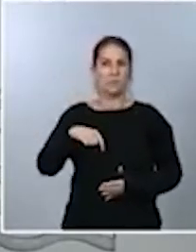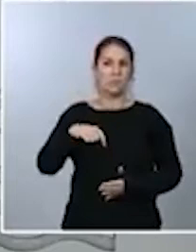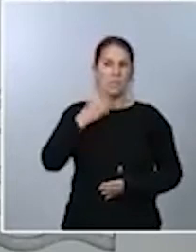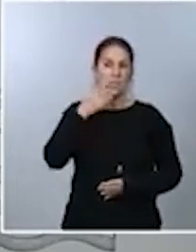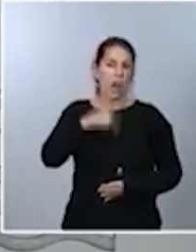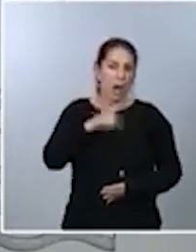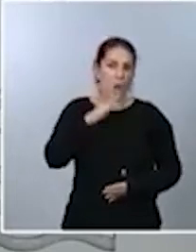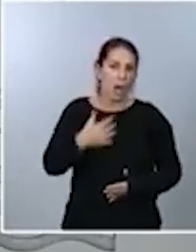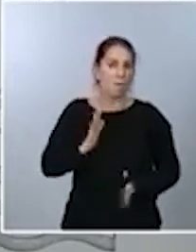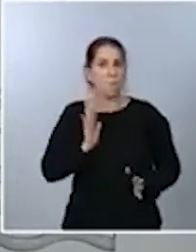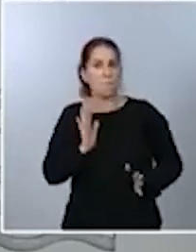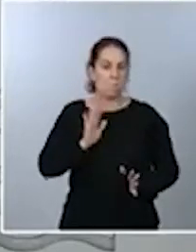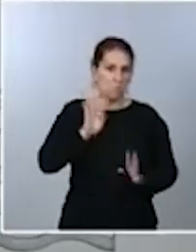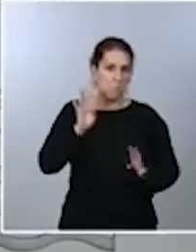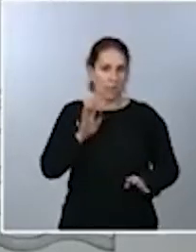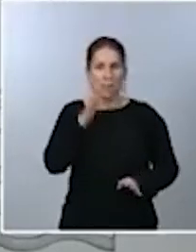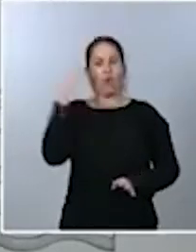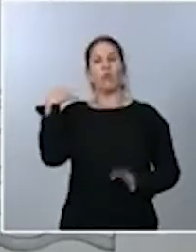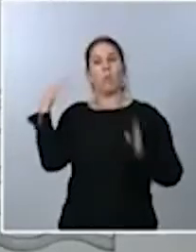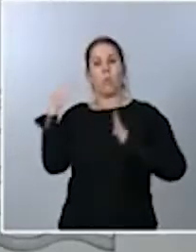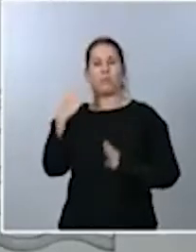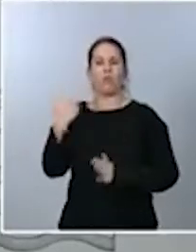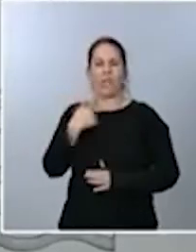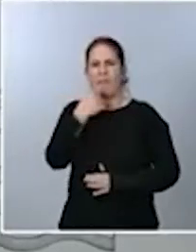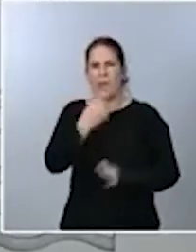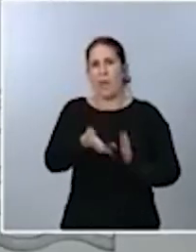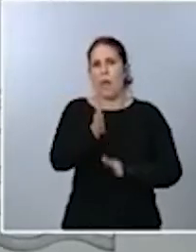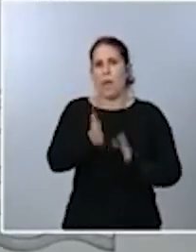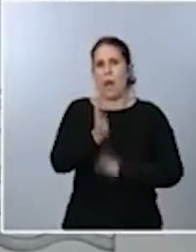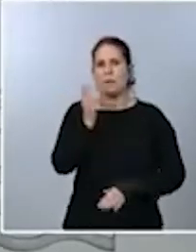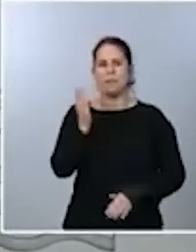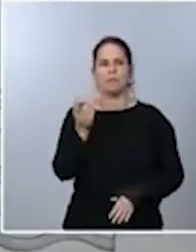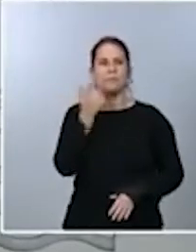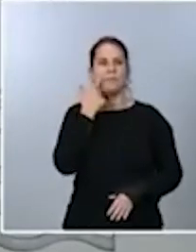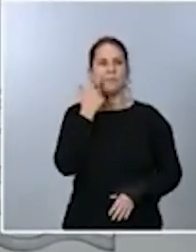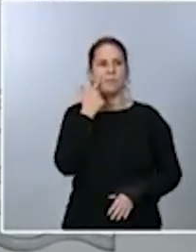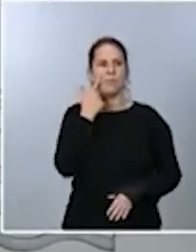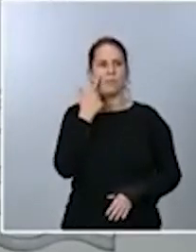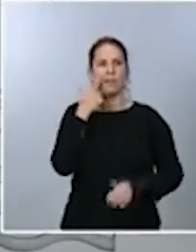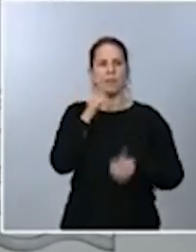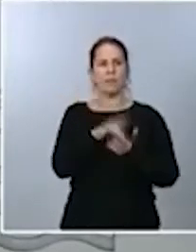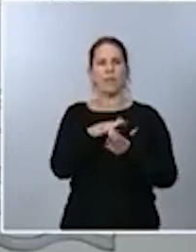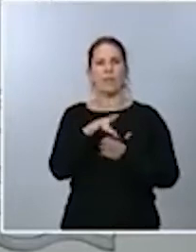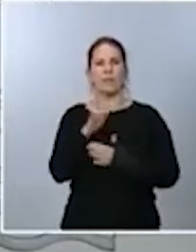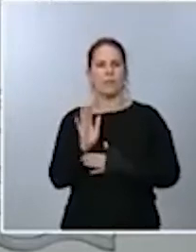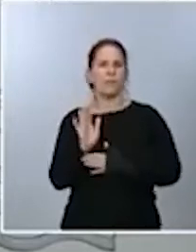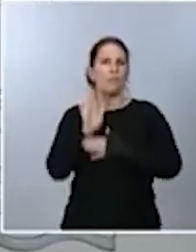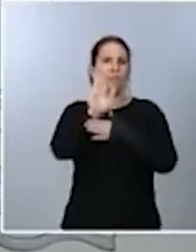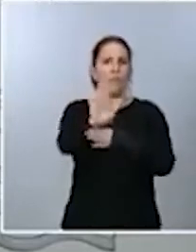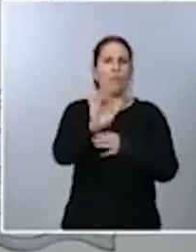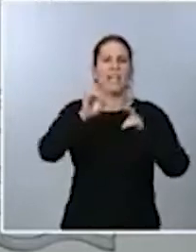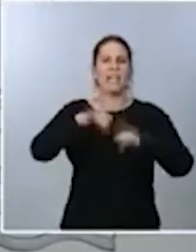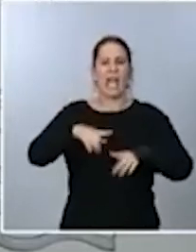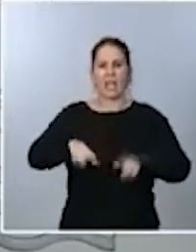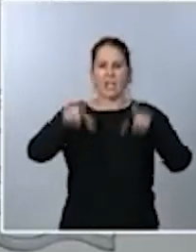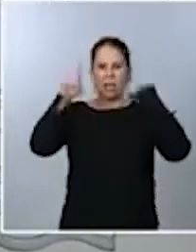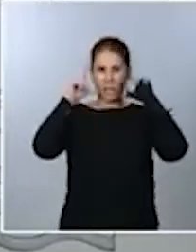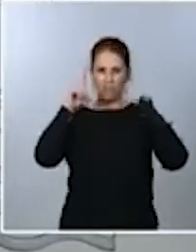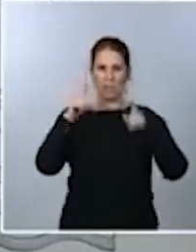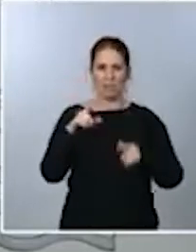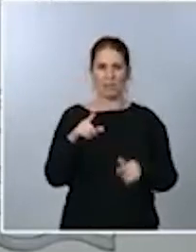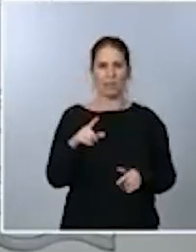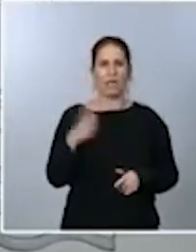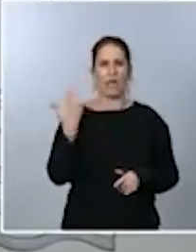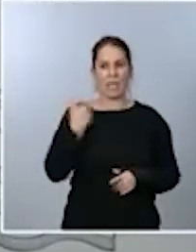Abascal. Estuvo viendo qué candidato es el que iba a protagonizar esta moción de censura. Todo eso forma